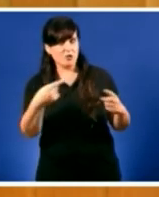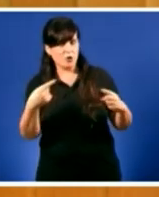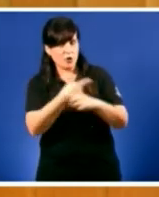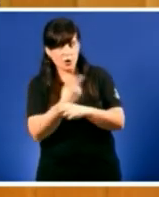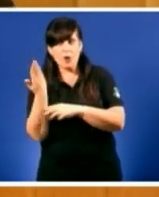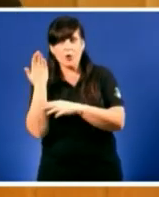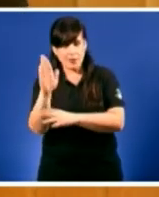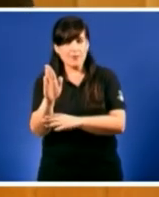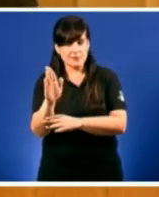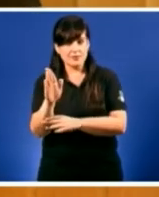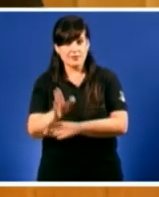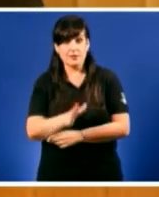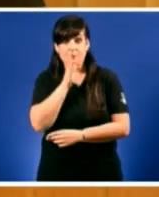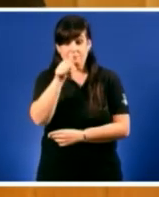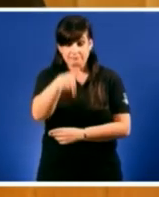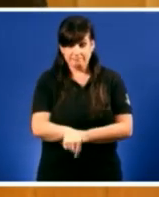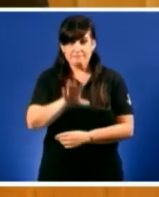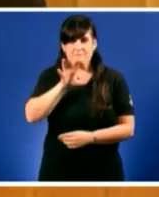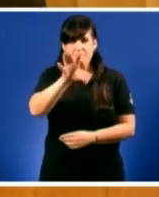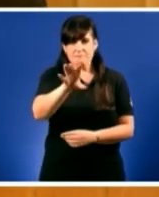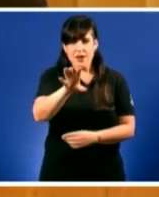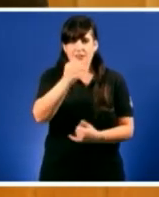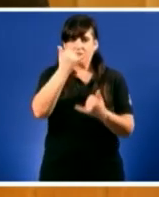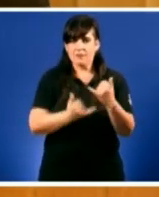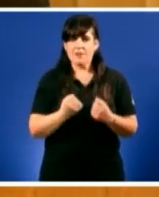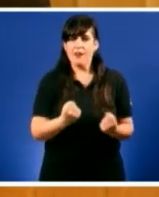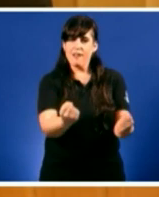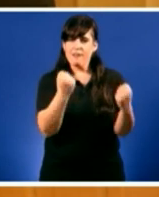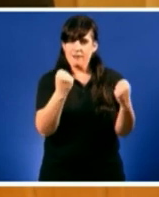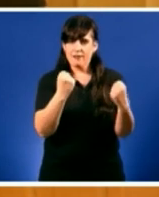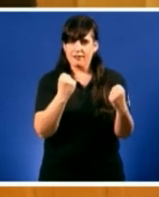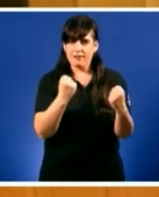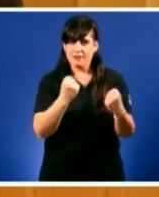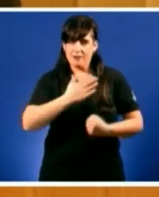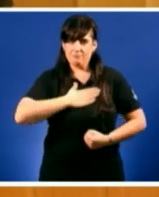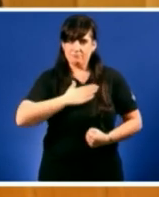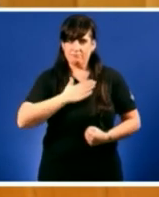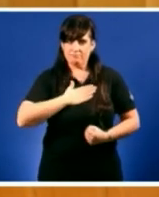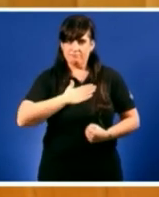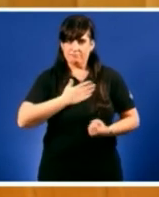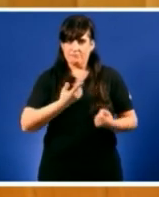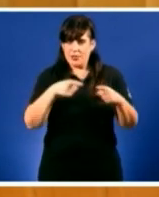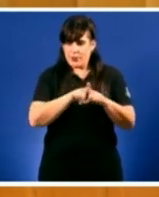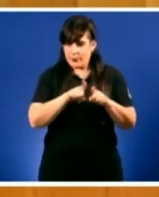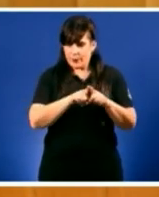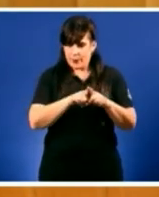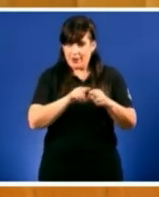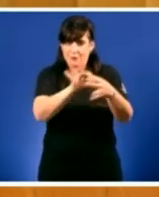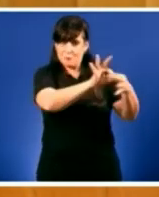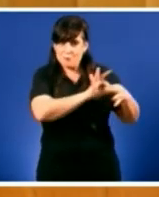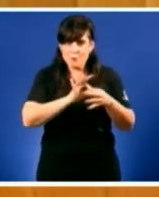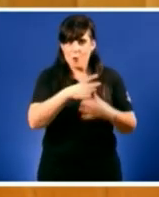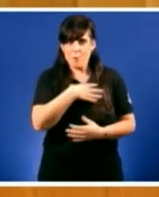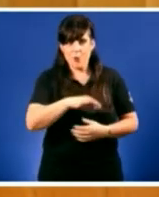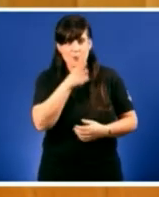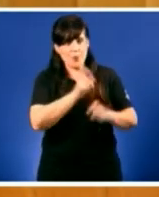Cando un país é capaz de catalizar as súas energías vitais, cando cada muller e homens saben cumprir co seu deber